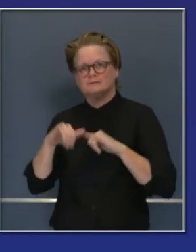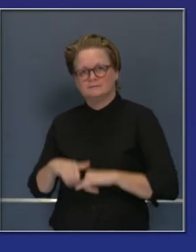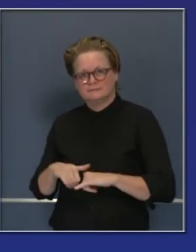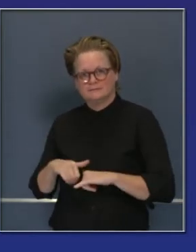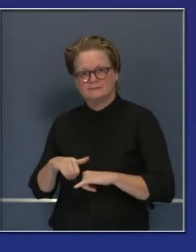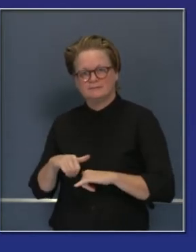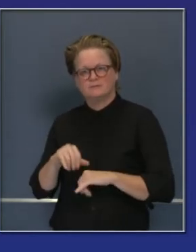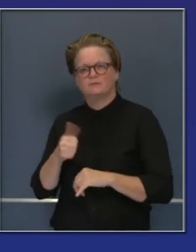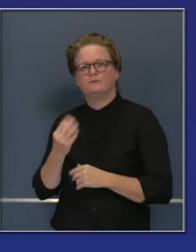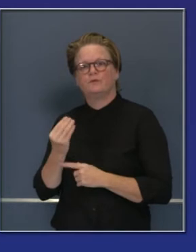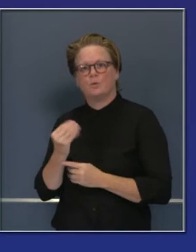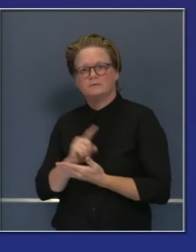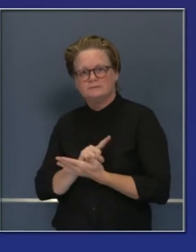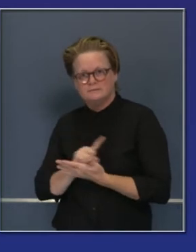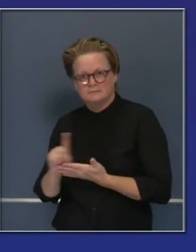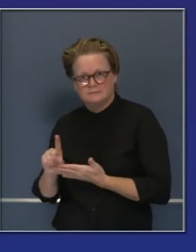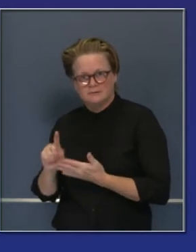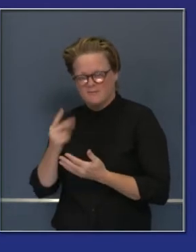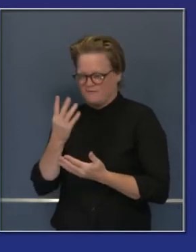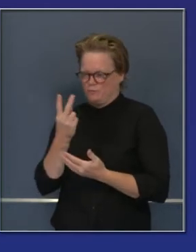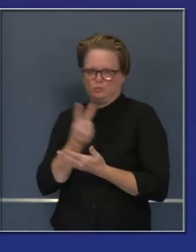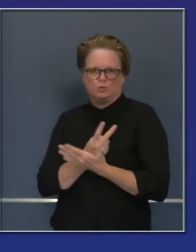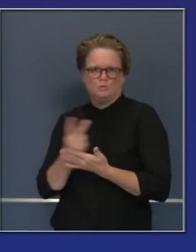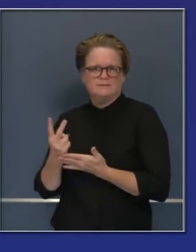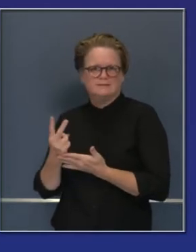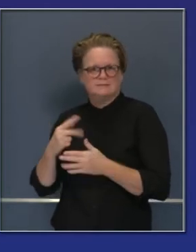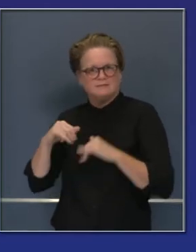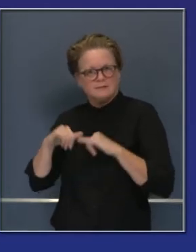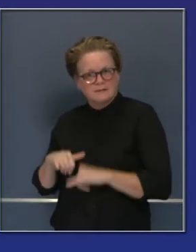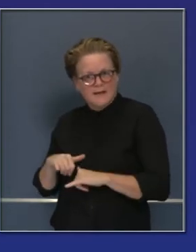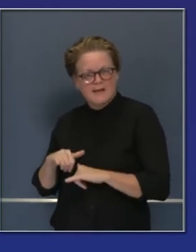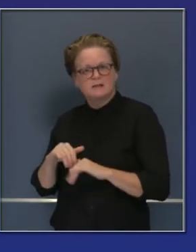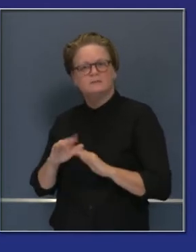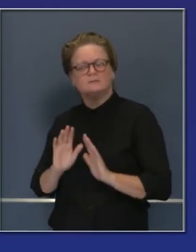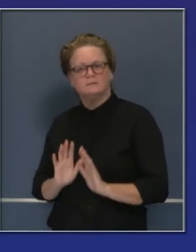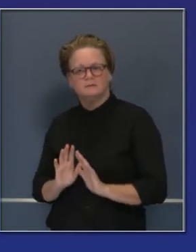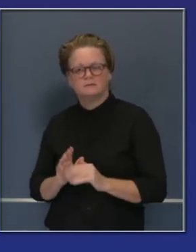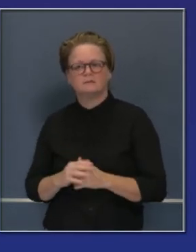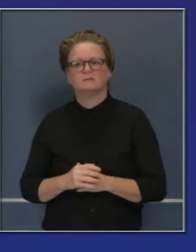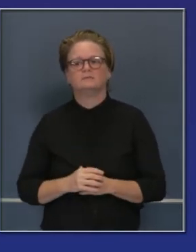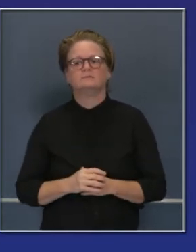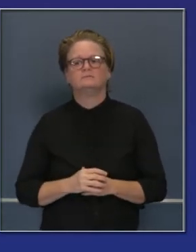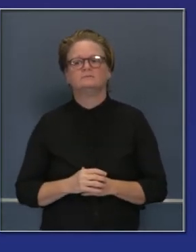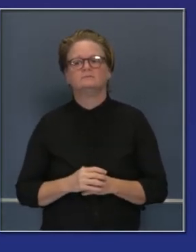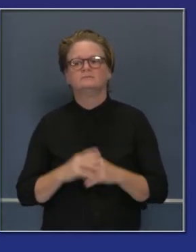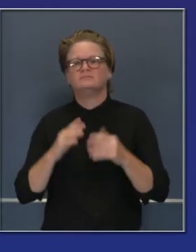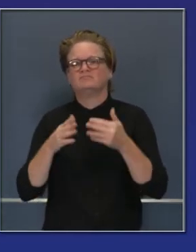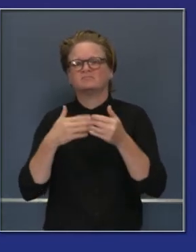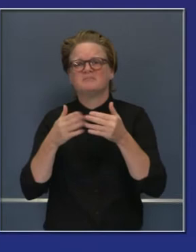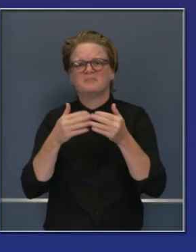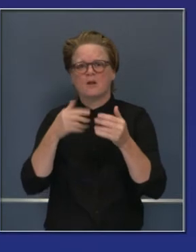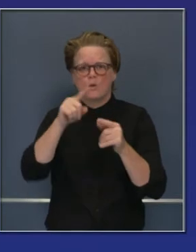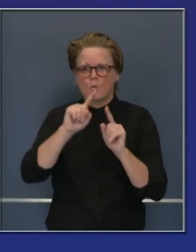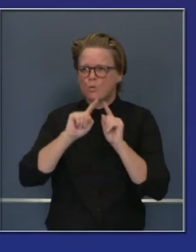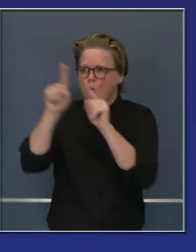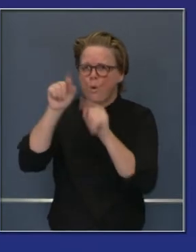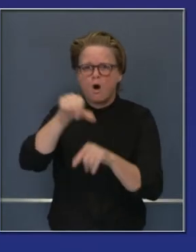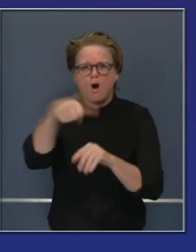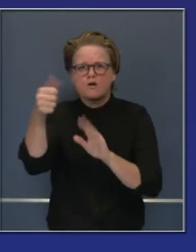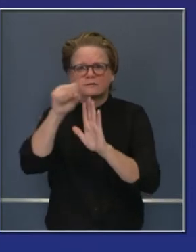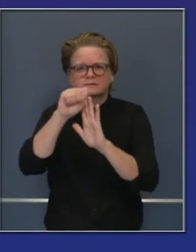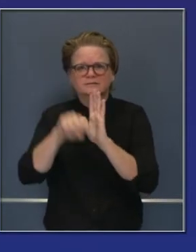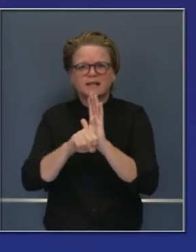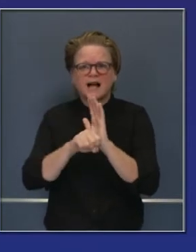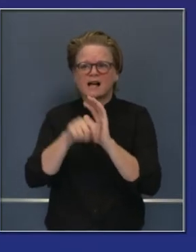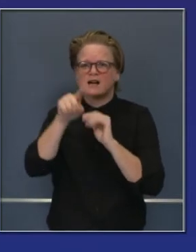estado. O un californiano regresa a California de otros estados donde hay alto índice de transmisión, como se ve en el